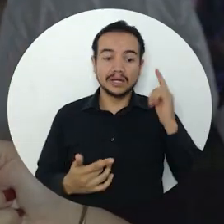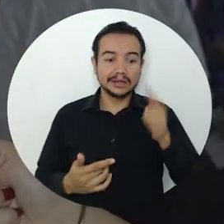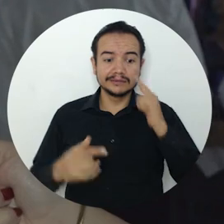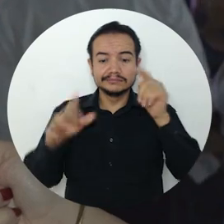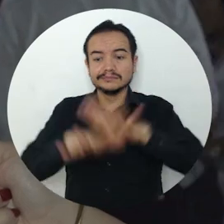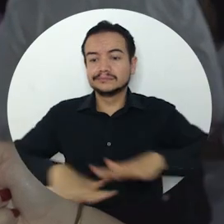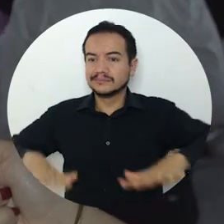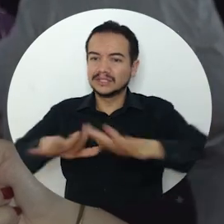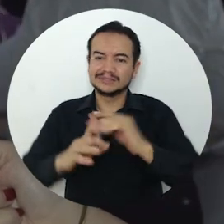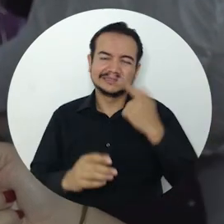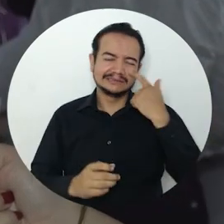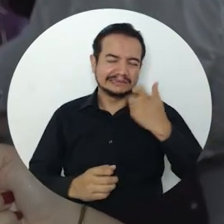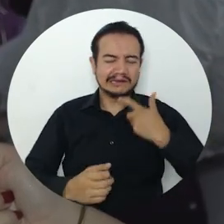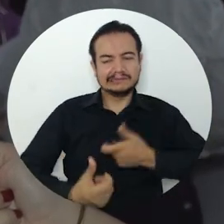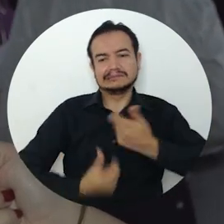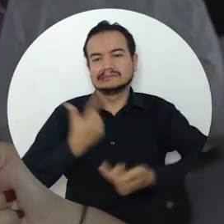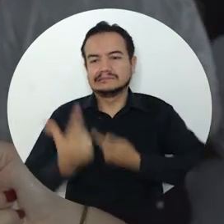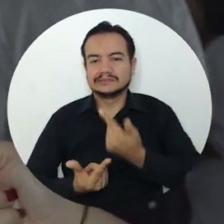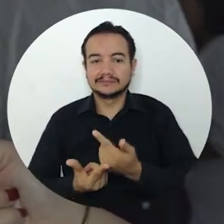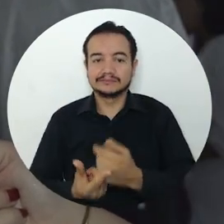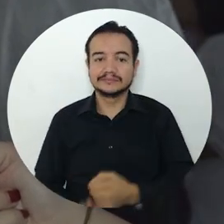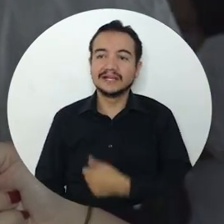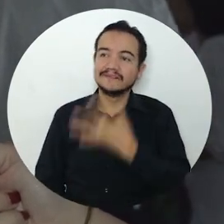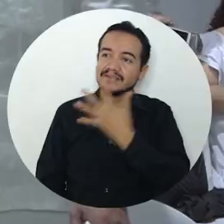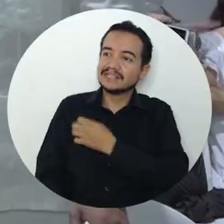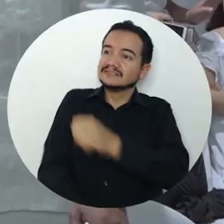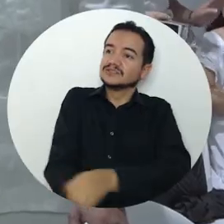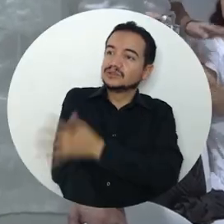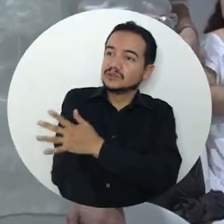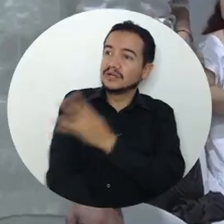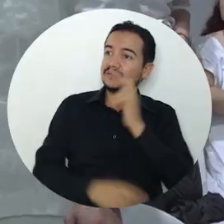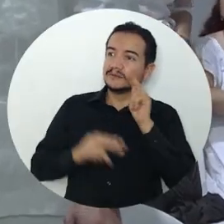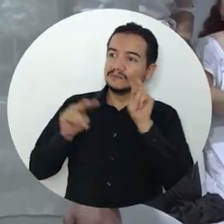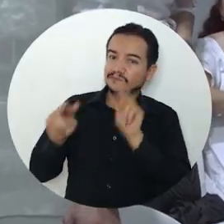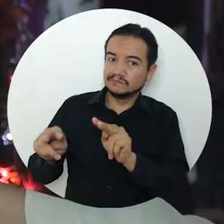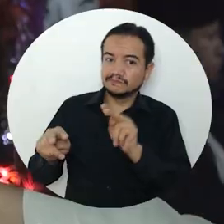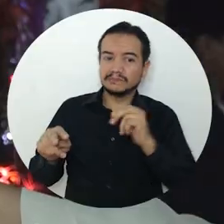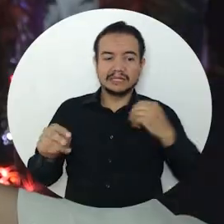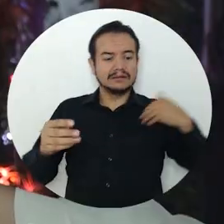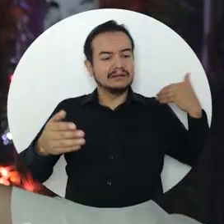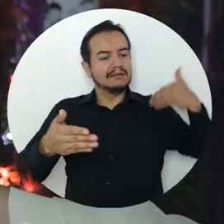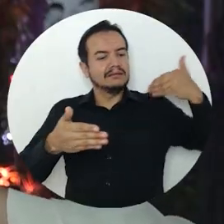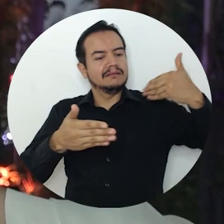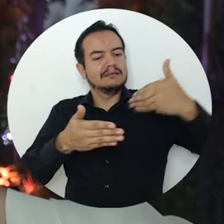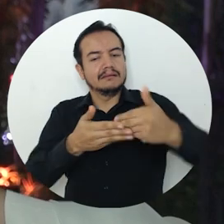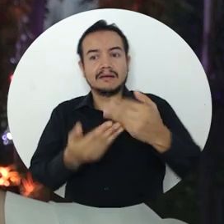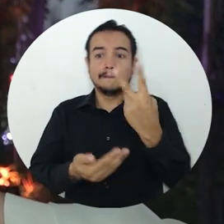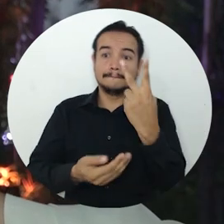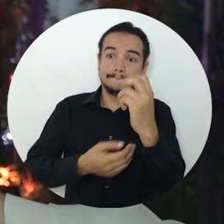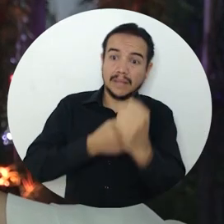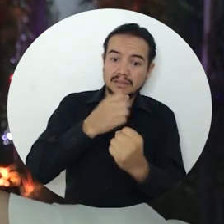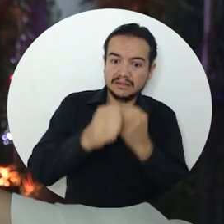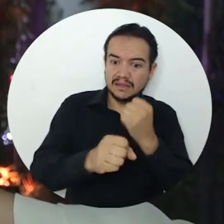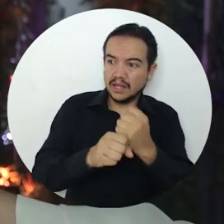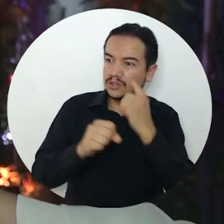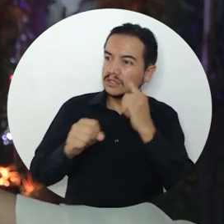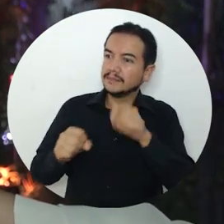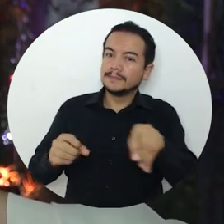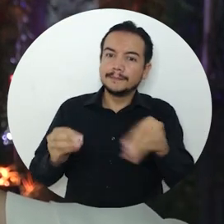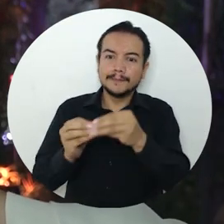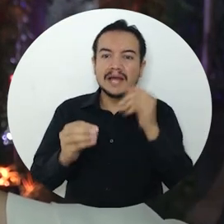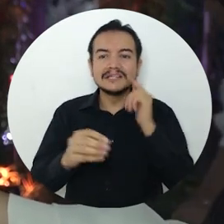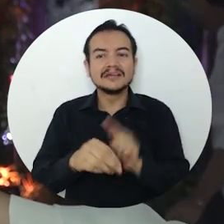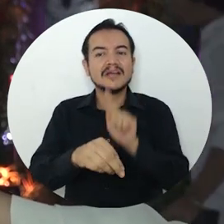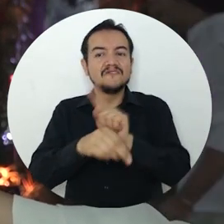ha sido bastante laborioso. Qué bonito ver ahora ese fruto que hay después de 20